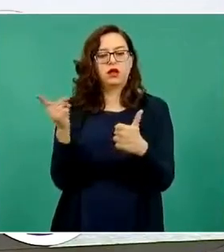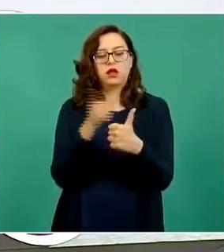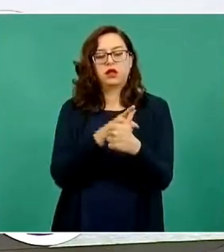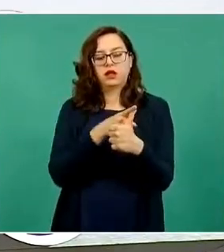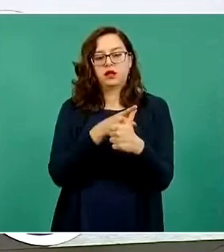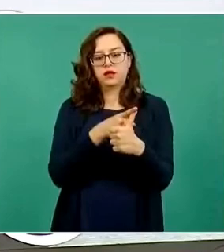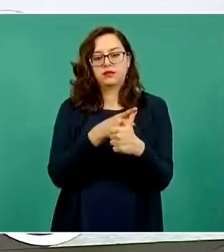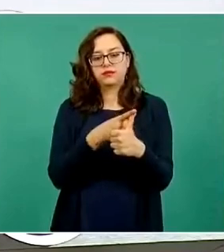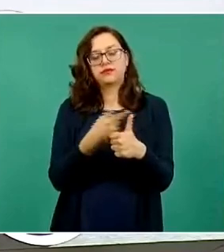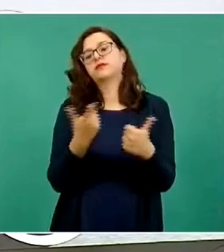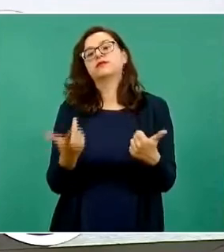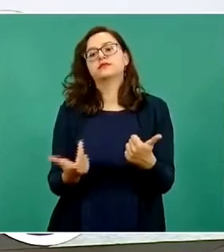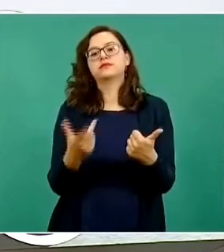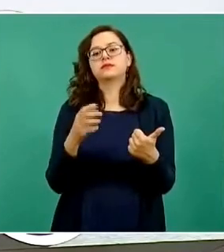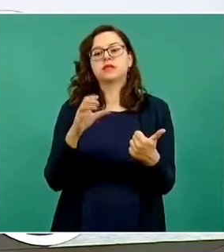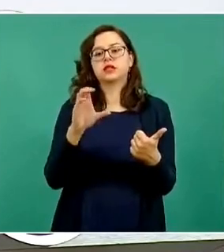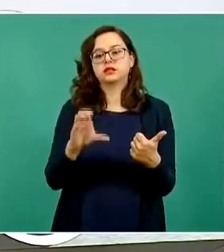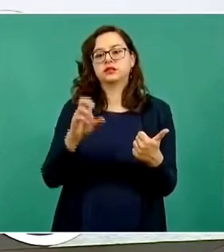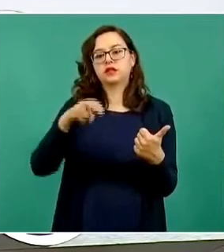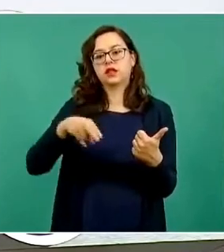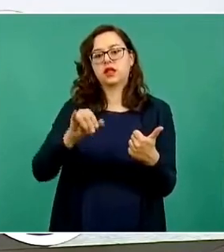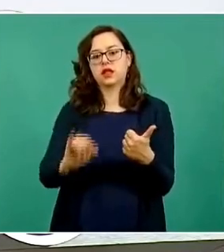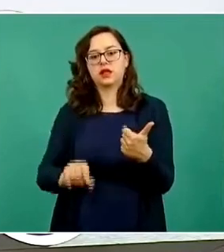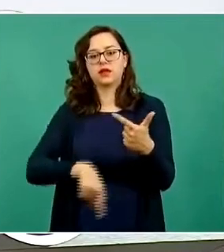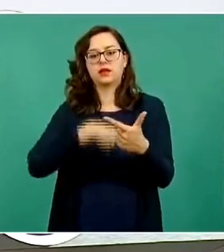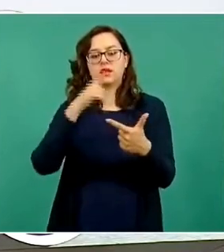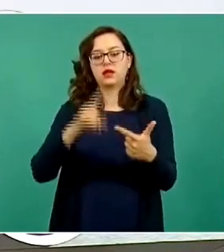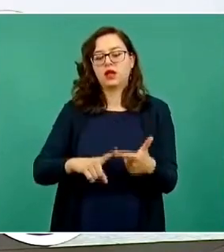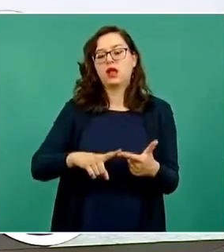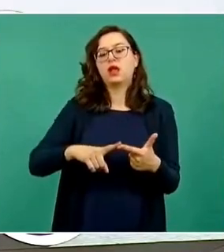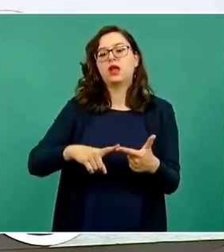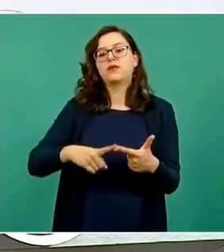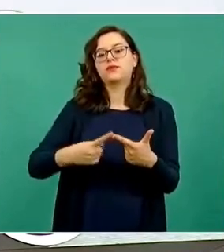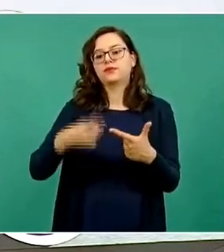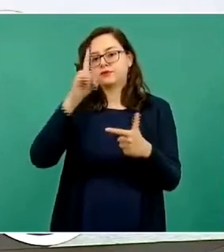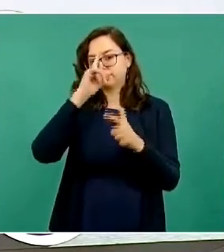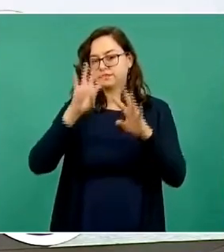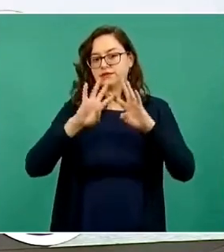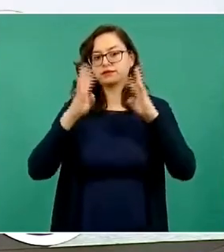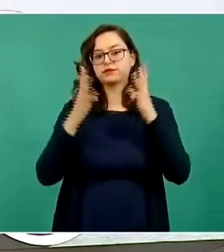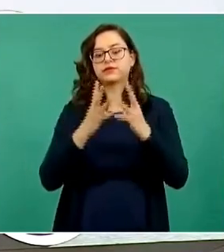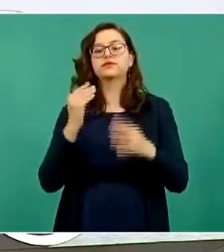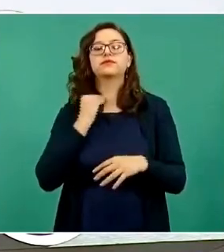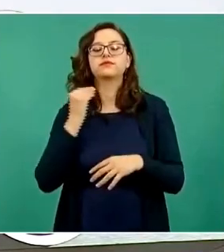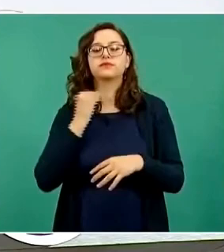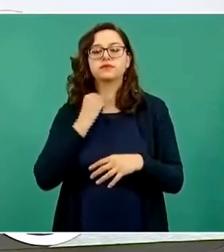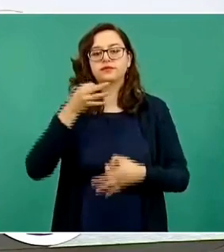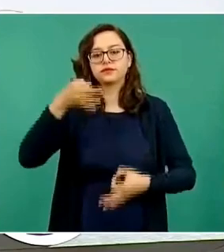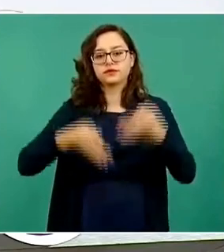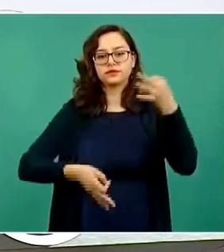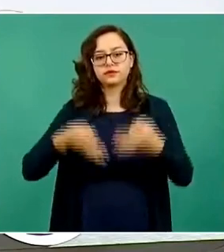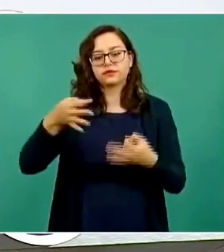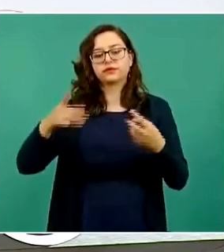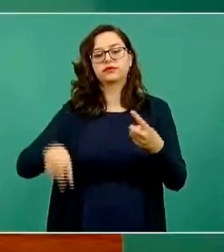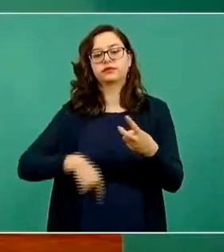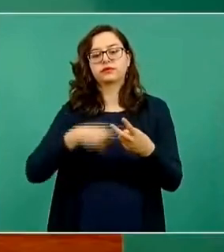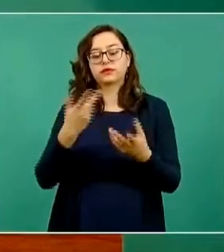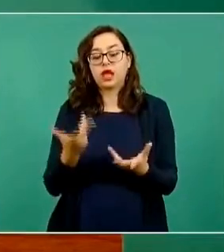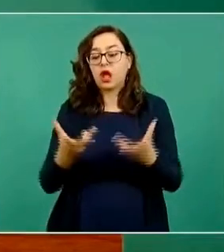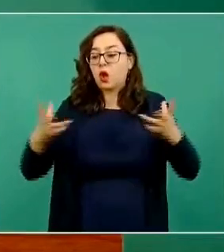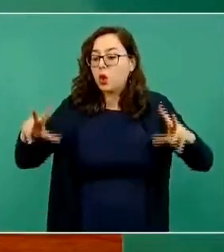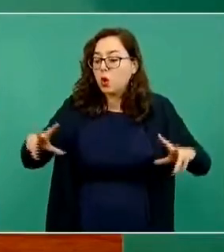Centro Nacional de Inteligencia, la Consejería Jurídica. En nuestro trabajo diario nos guía la